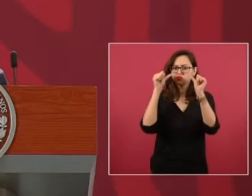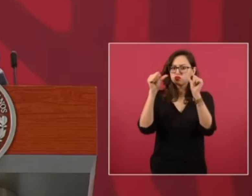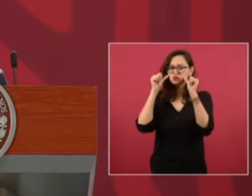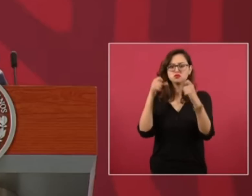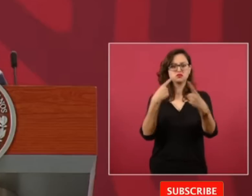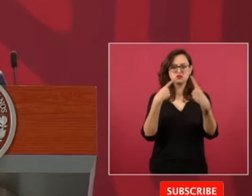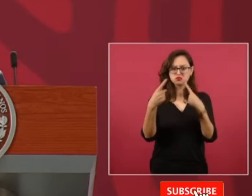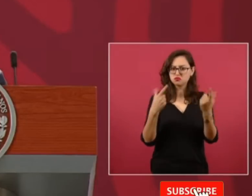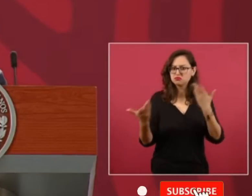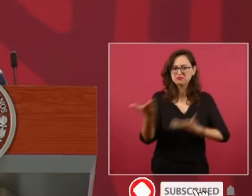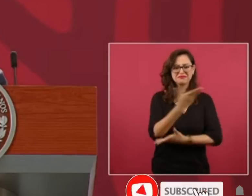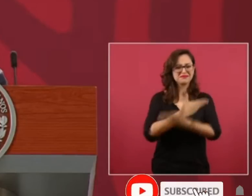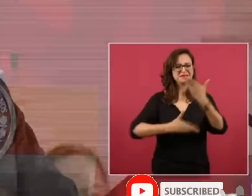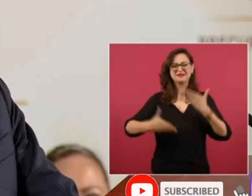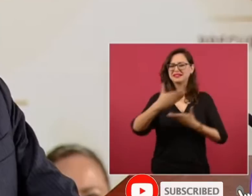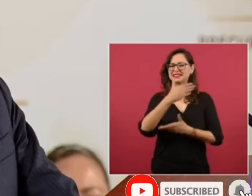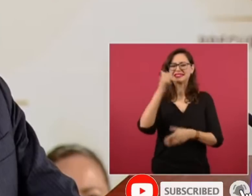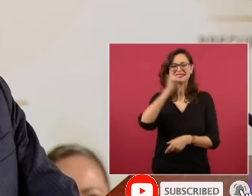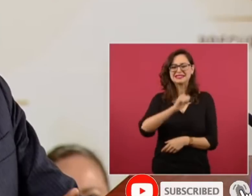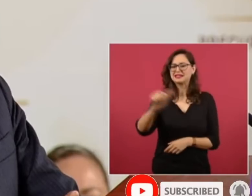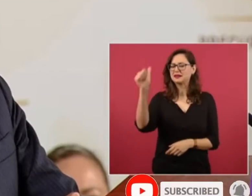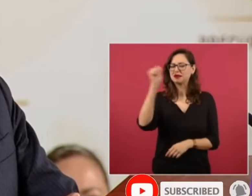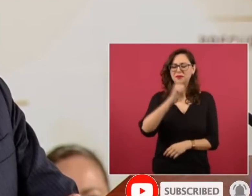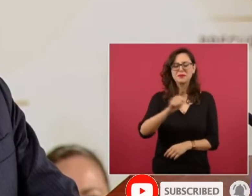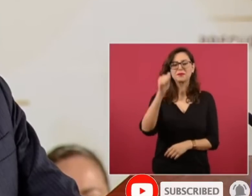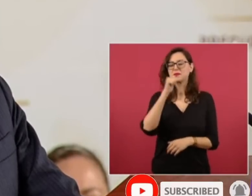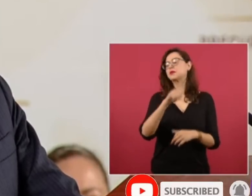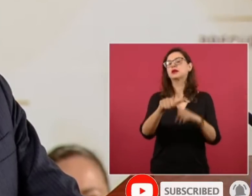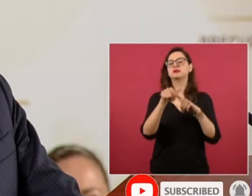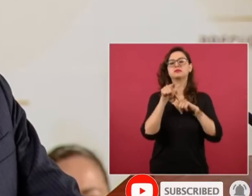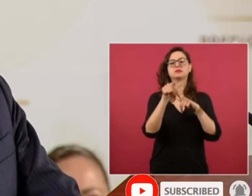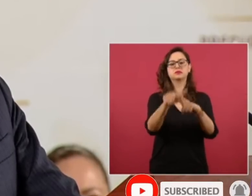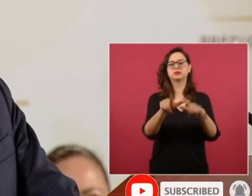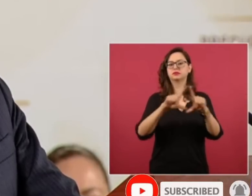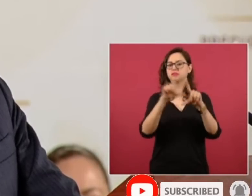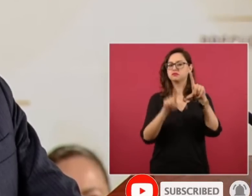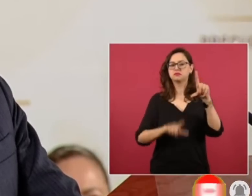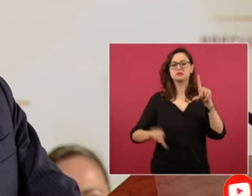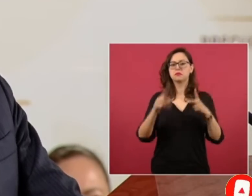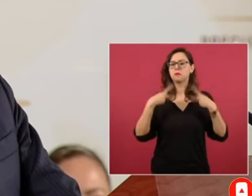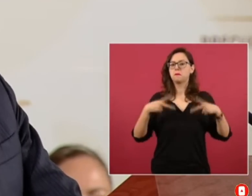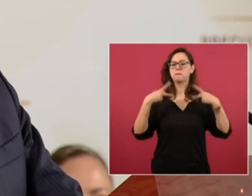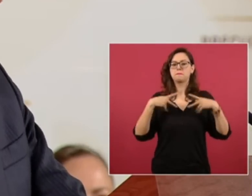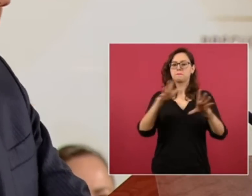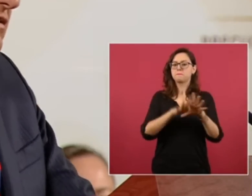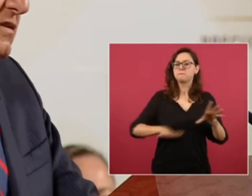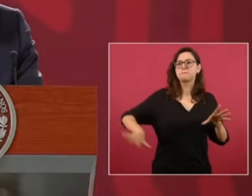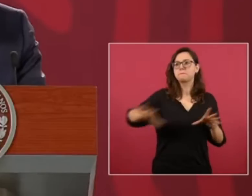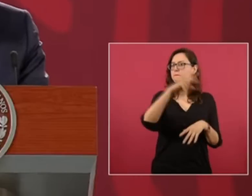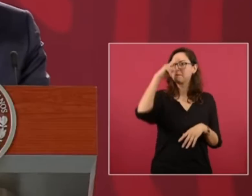permanente con todo el pueblo de México. No creo